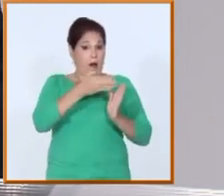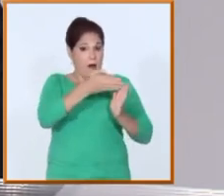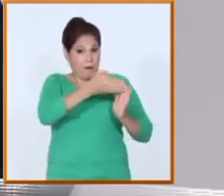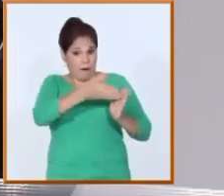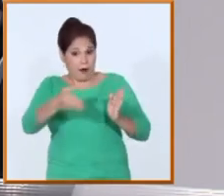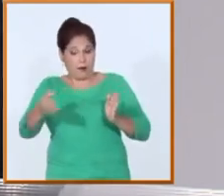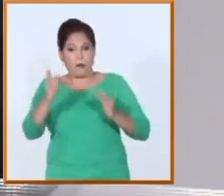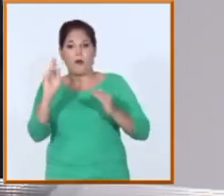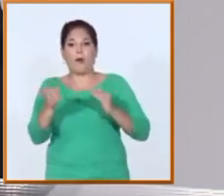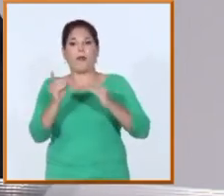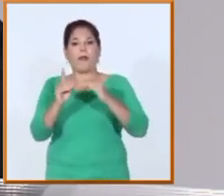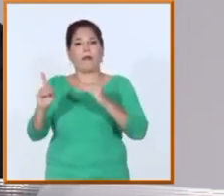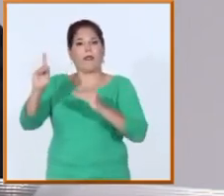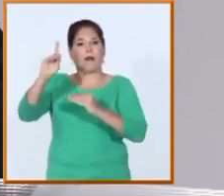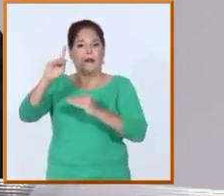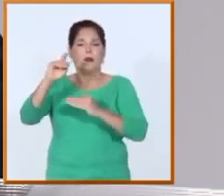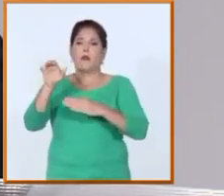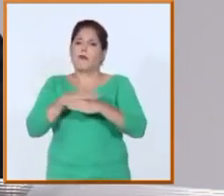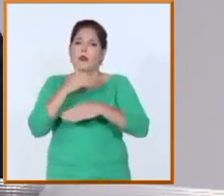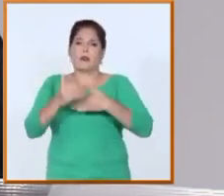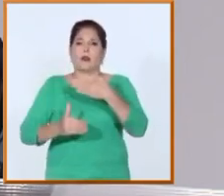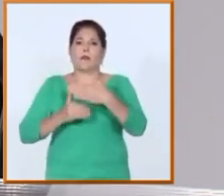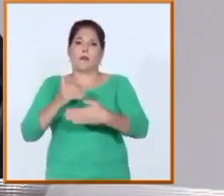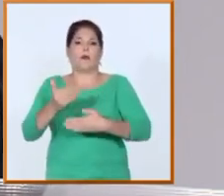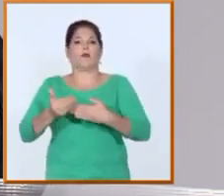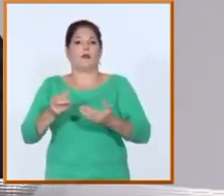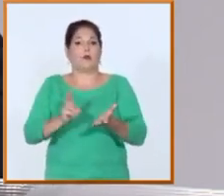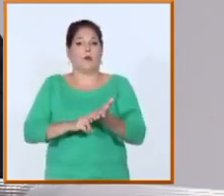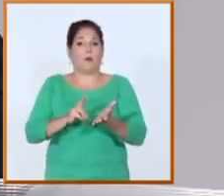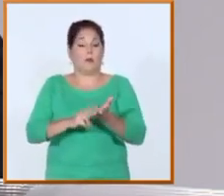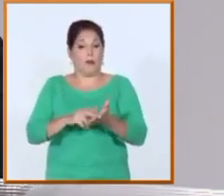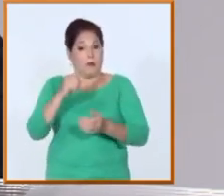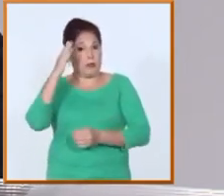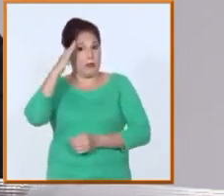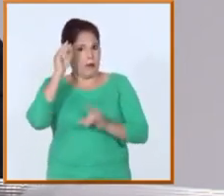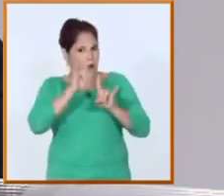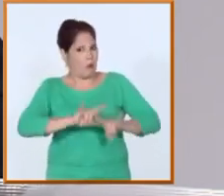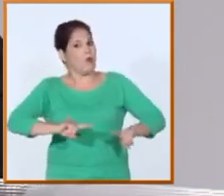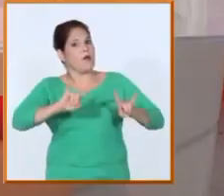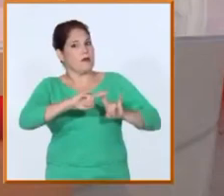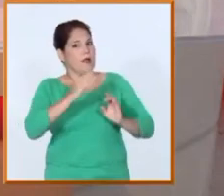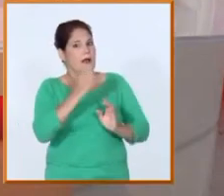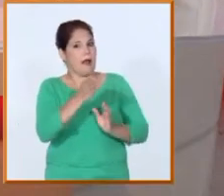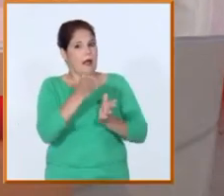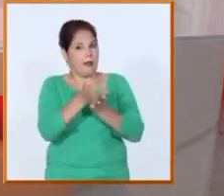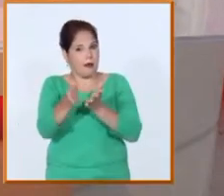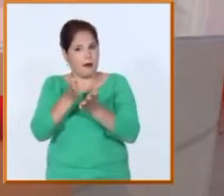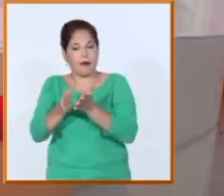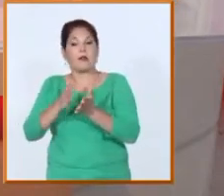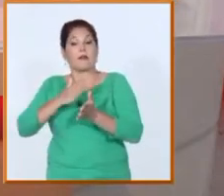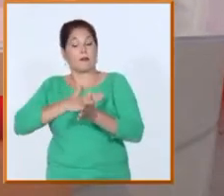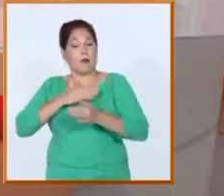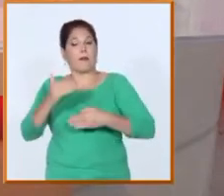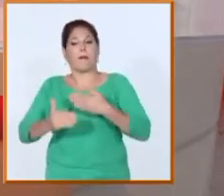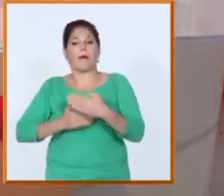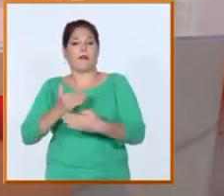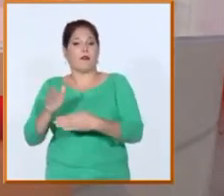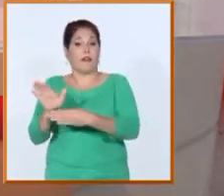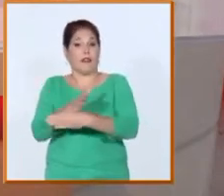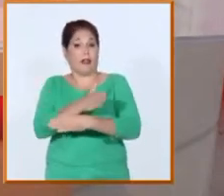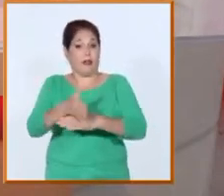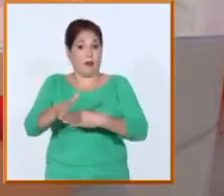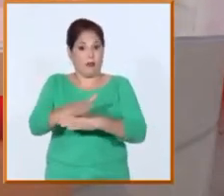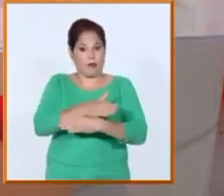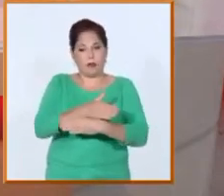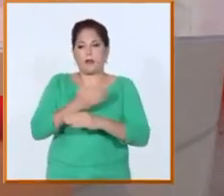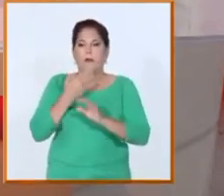como decano, pasamos por diversos procesos de acreditación. Tú sabes que la acreditación de la calidad... carrera esa tiene su propio proceso, además. La acreditación de la